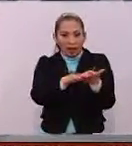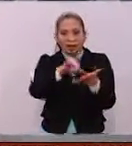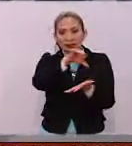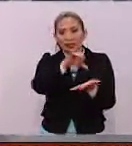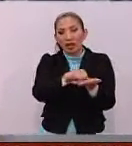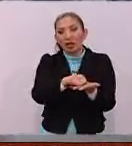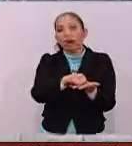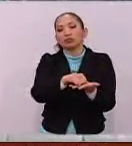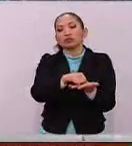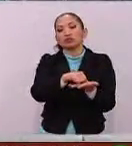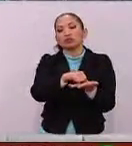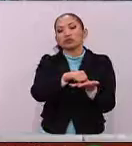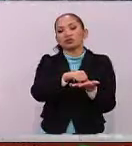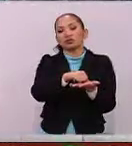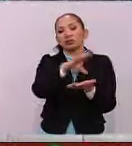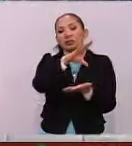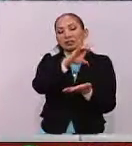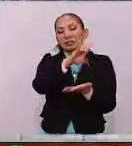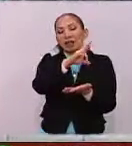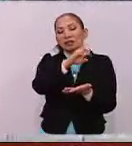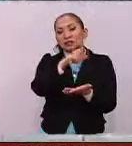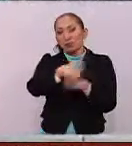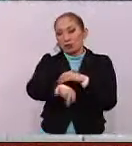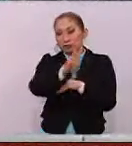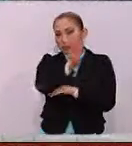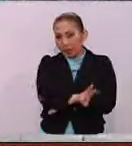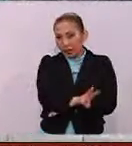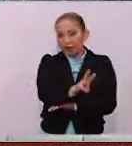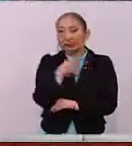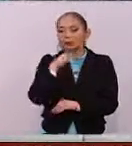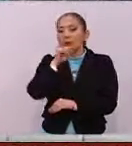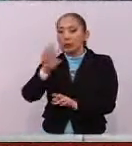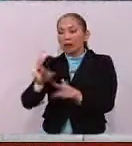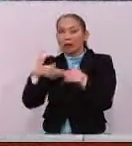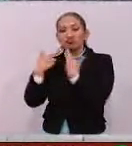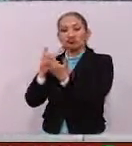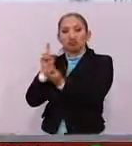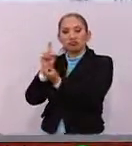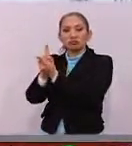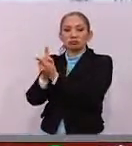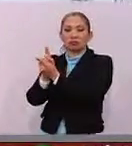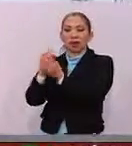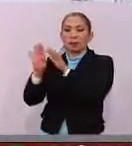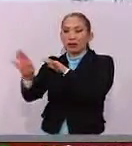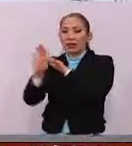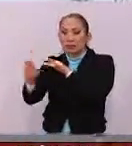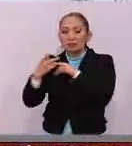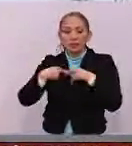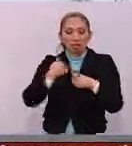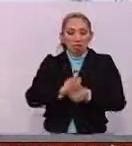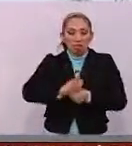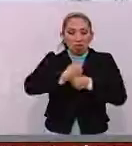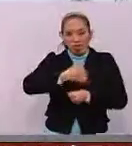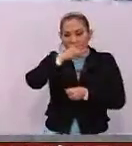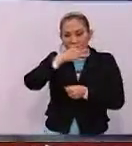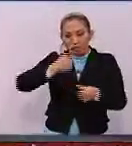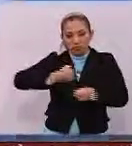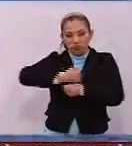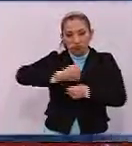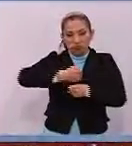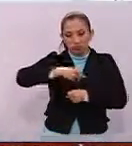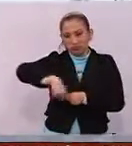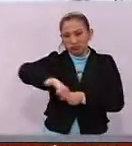Centro de Reinserción Social Número Tres. Se reunirá también con migrantes y con víctimas de la violencia que asustó